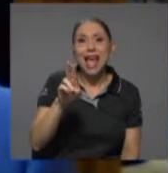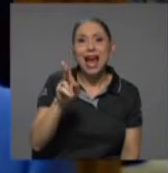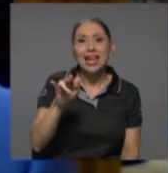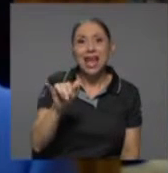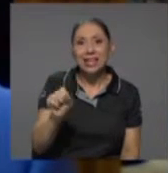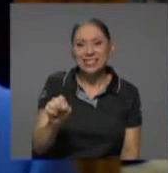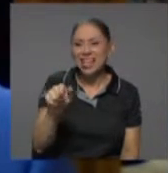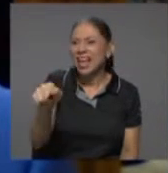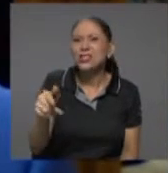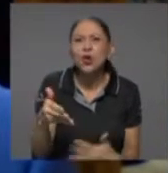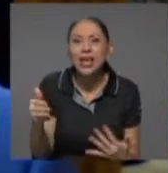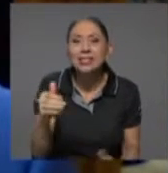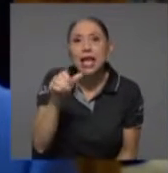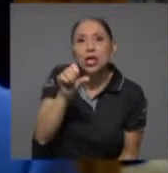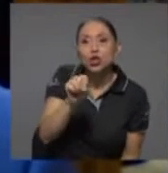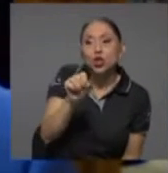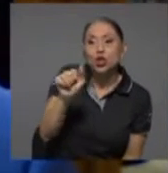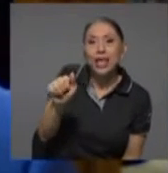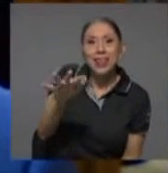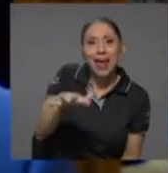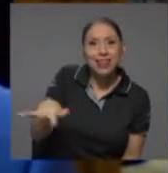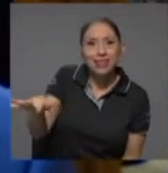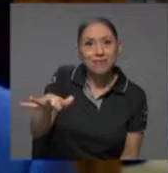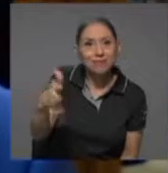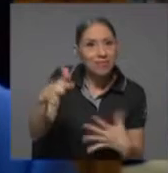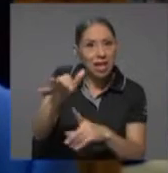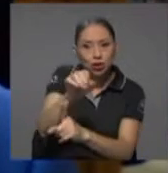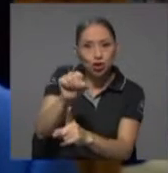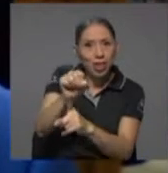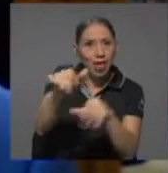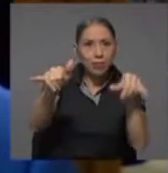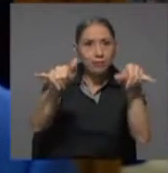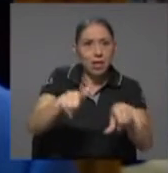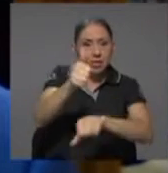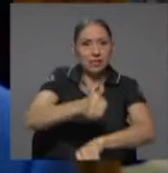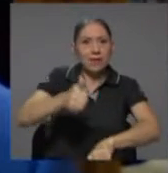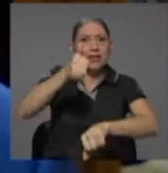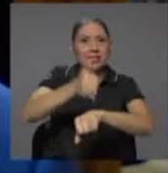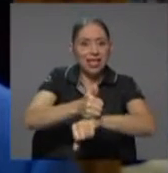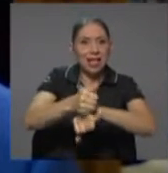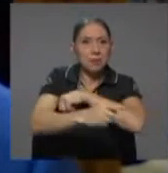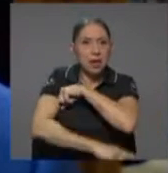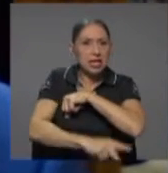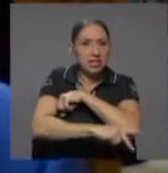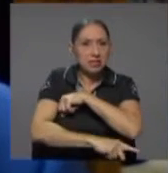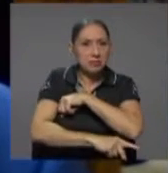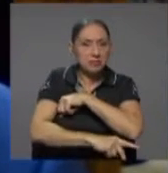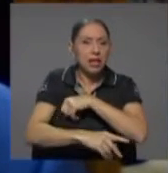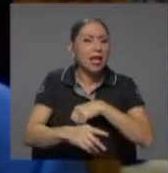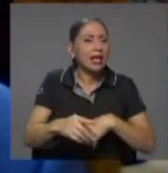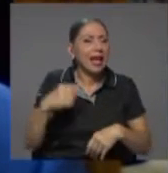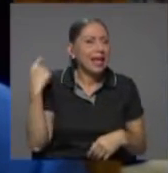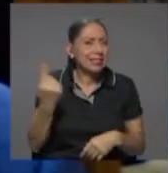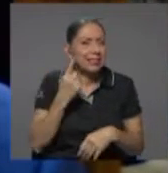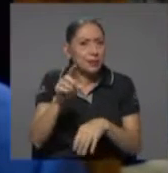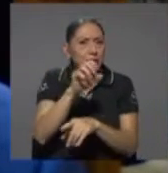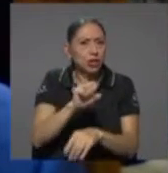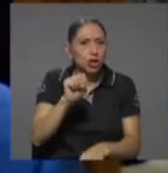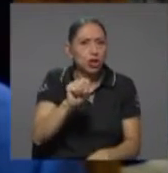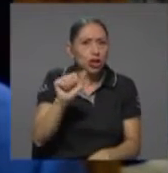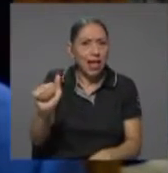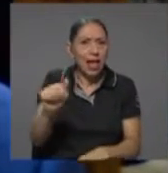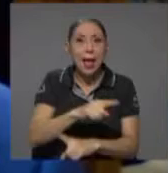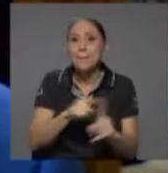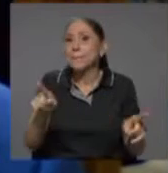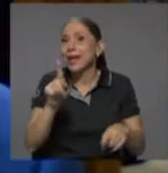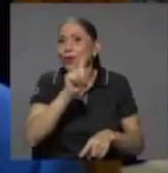enteramente establecida en el país, normalmente es una sociedad anónima, pero no se permitía que operaran por vía